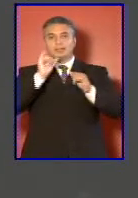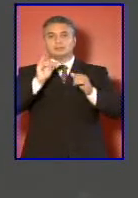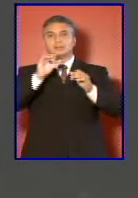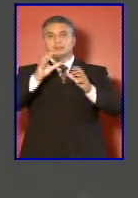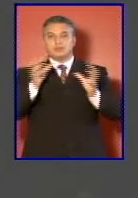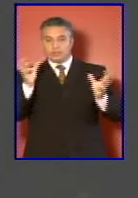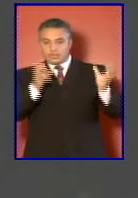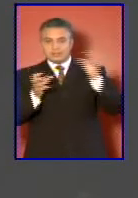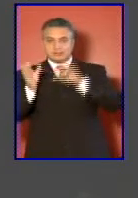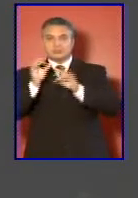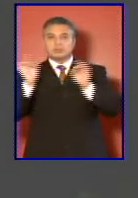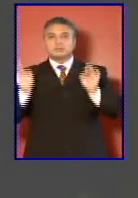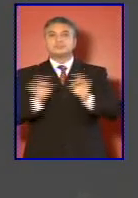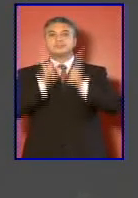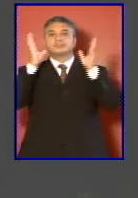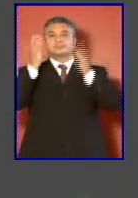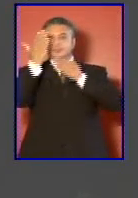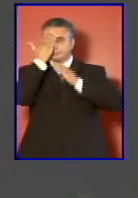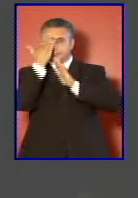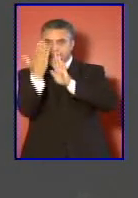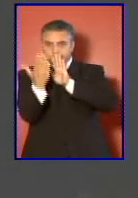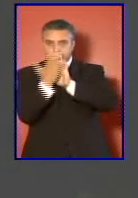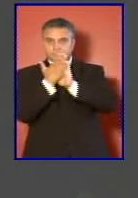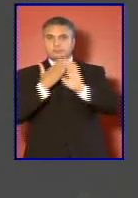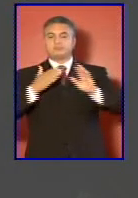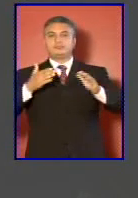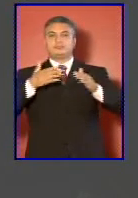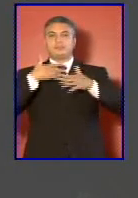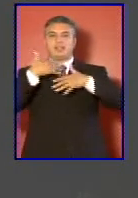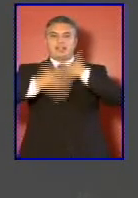organización para enfrentar futuras catástrofes naturales